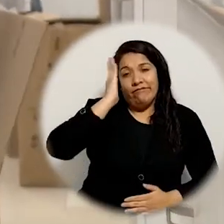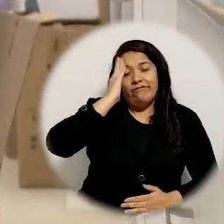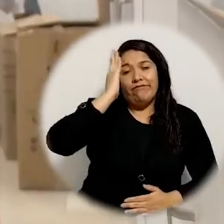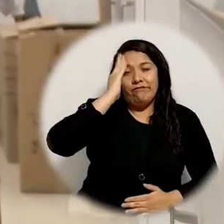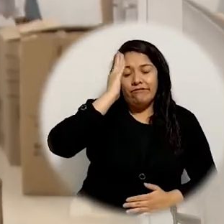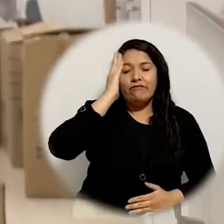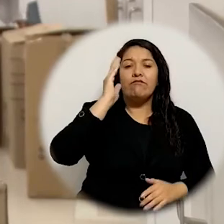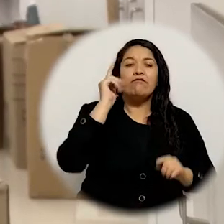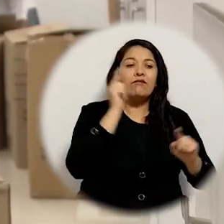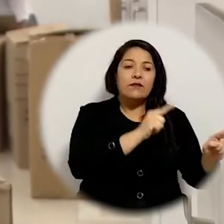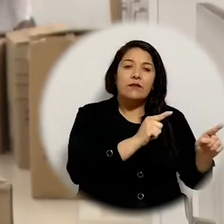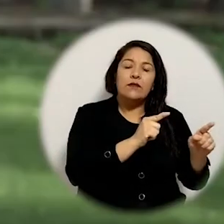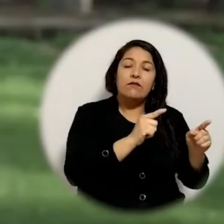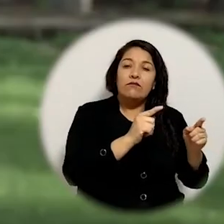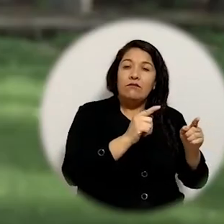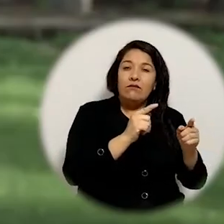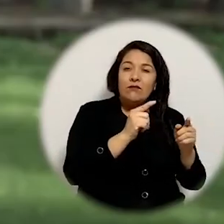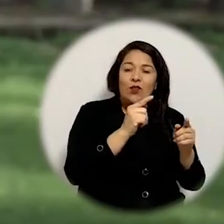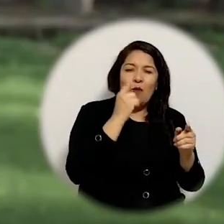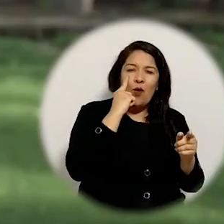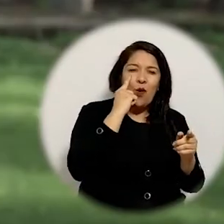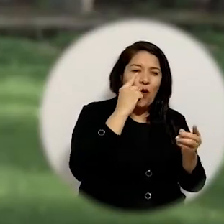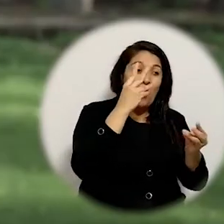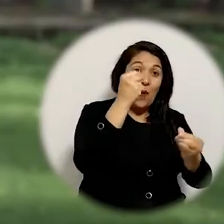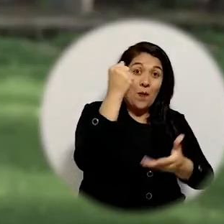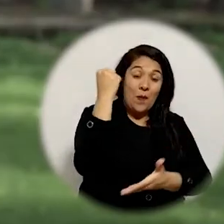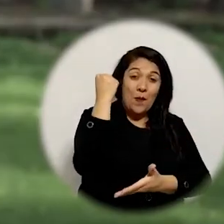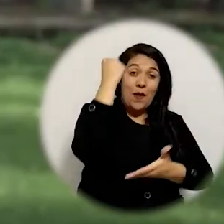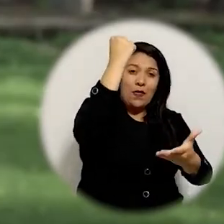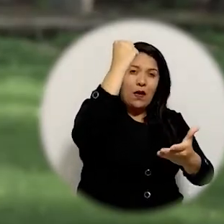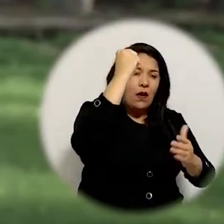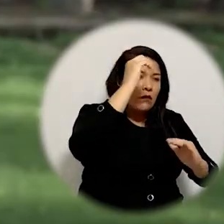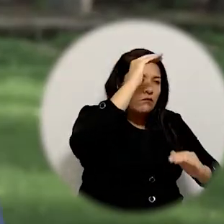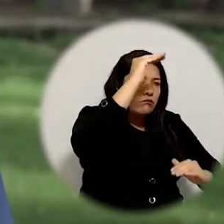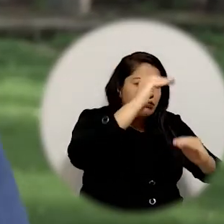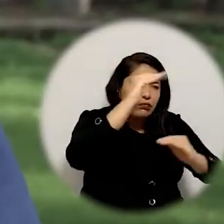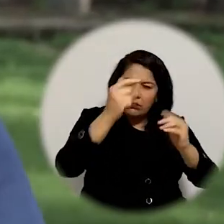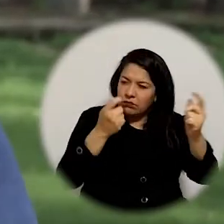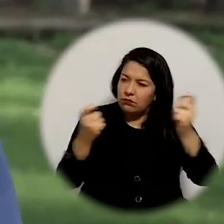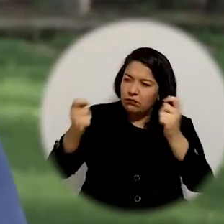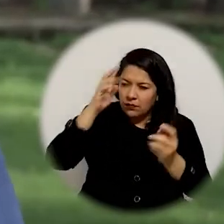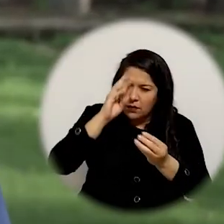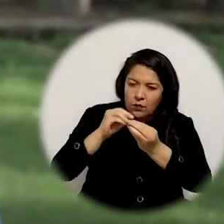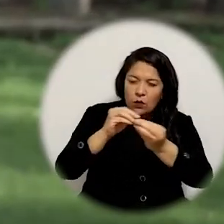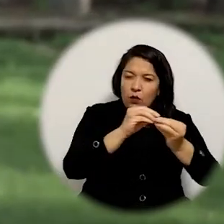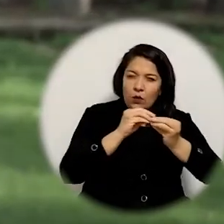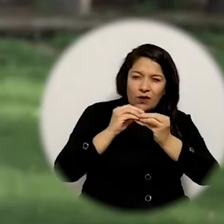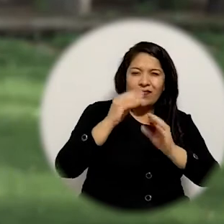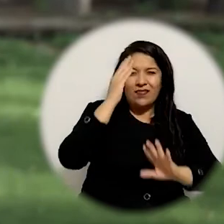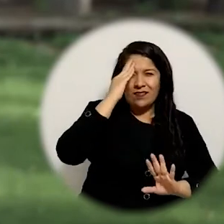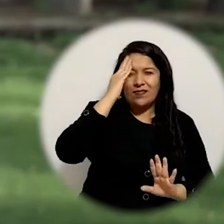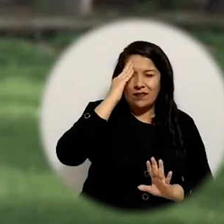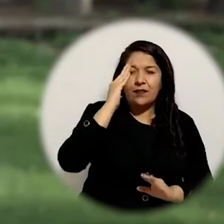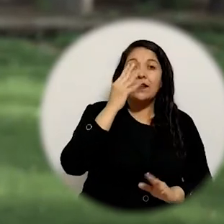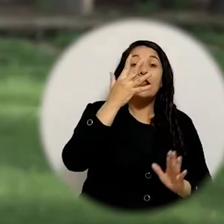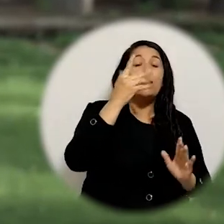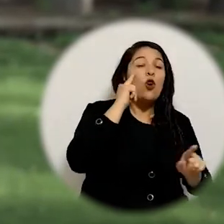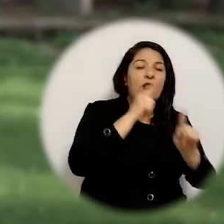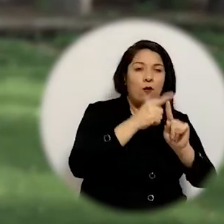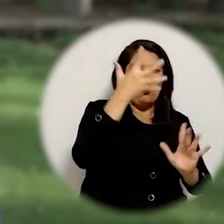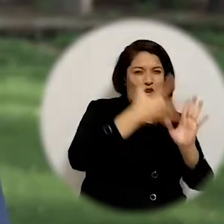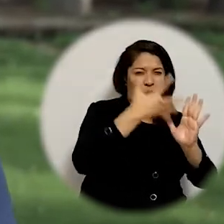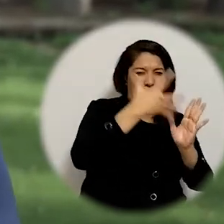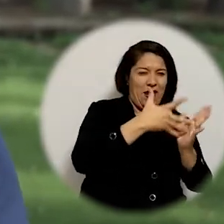Dado el buen manejo al recurso que hicimos al interior del Alma Mater el proyecto en su momento inicial estaba para